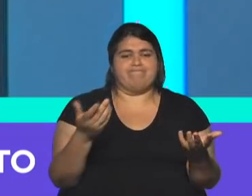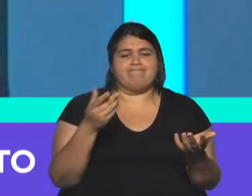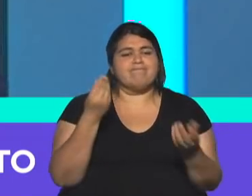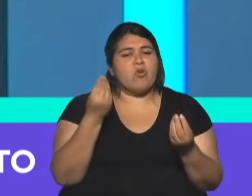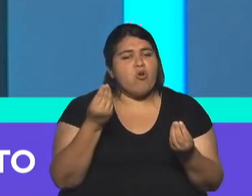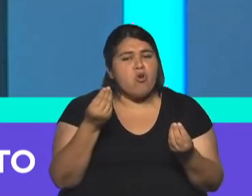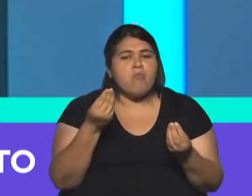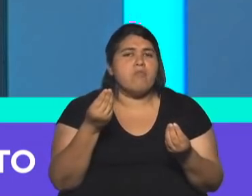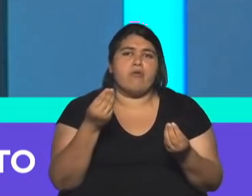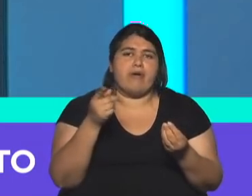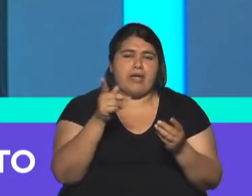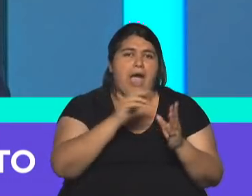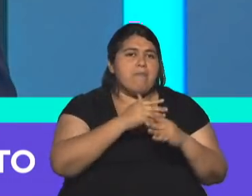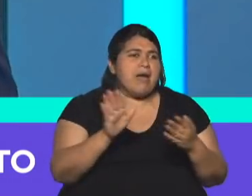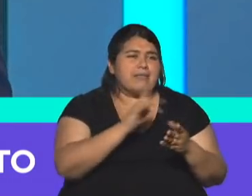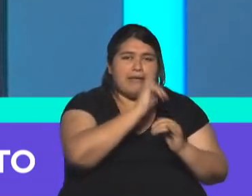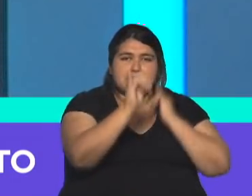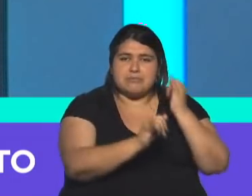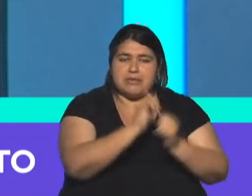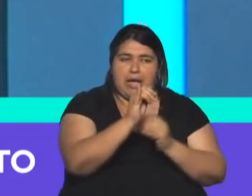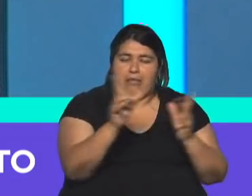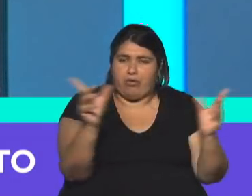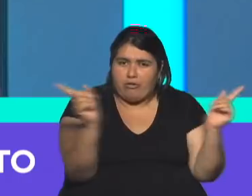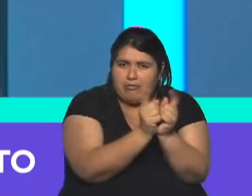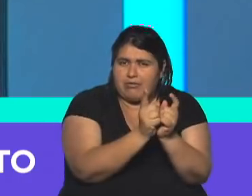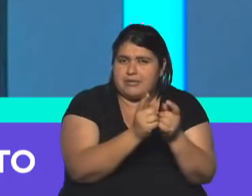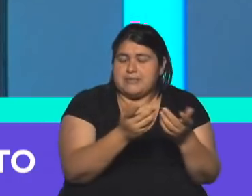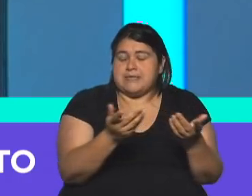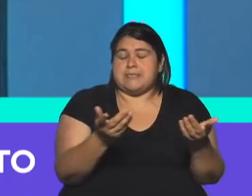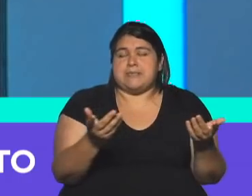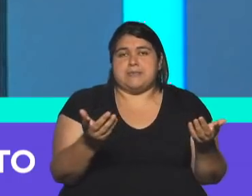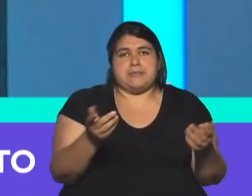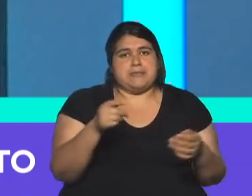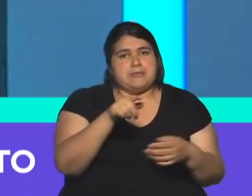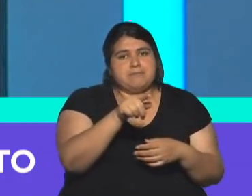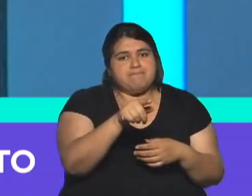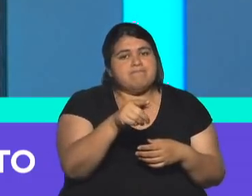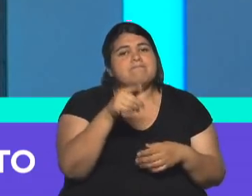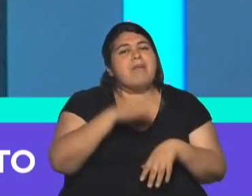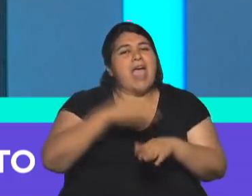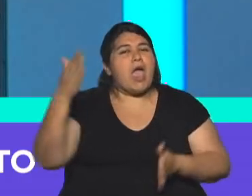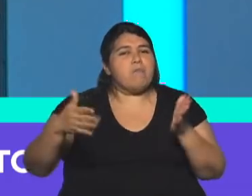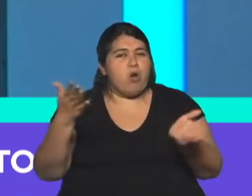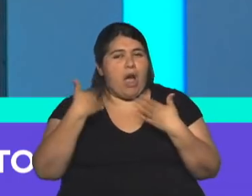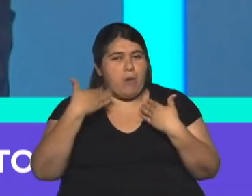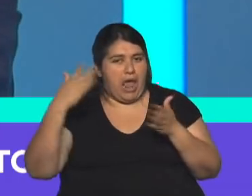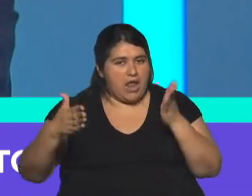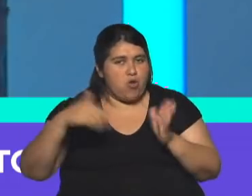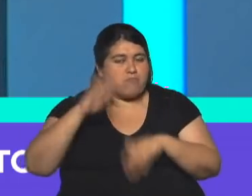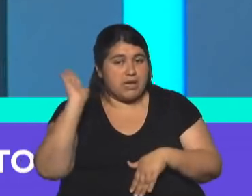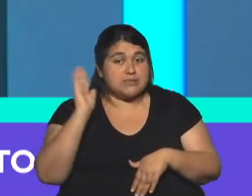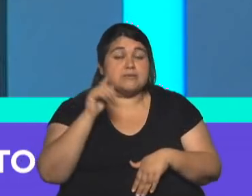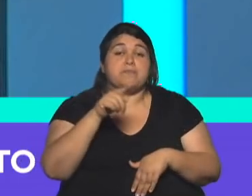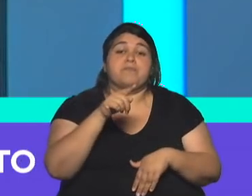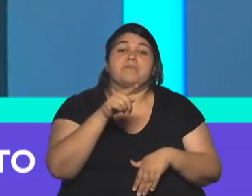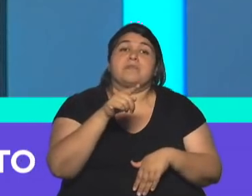muy sobre la hora y mal explicada como vos decís. Pero digamos, el tema es los meses de verano en cuanto al gasto y en cuanto a los